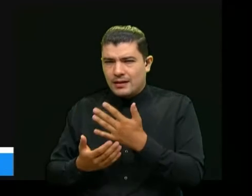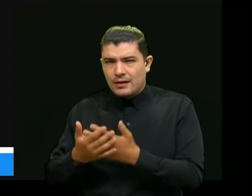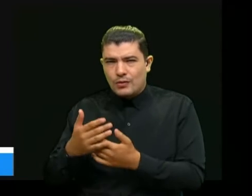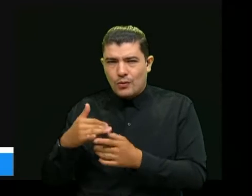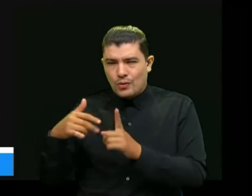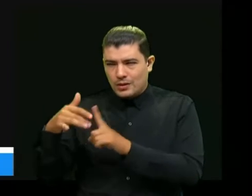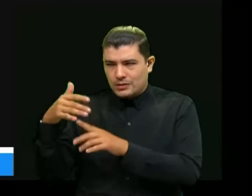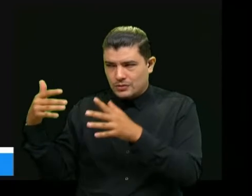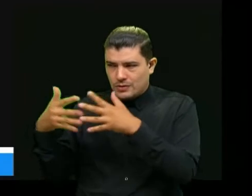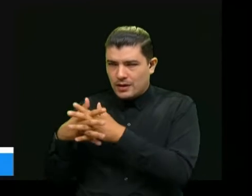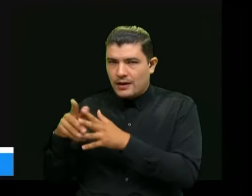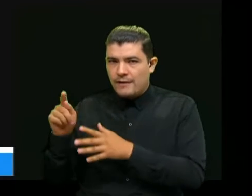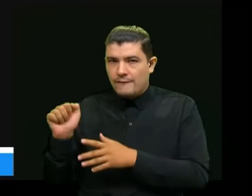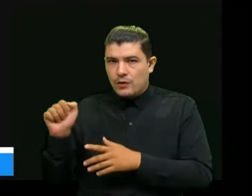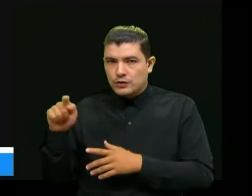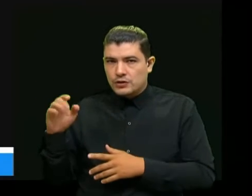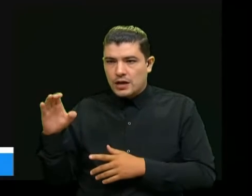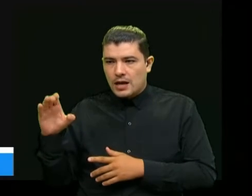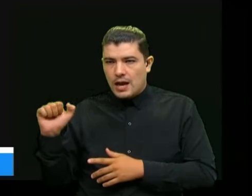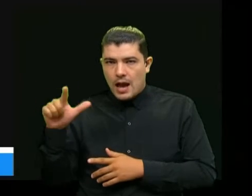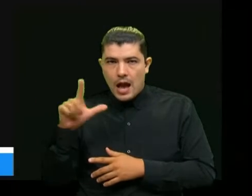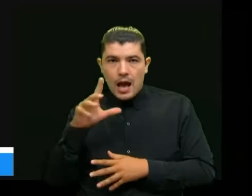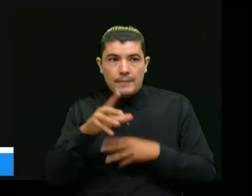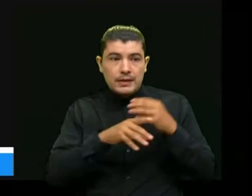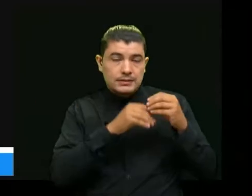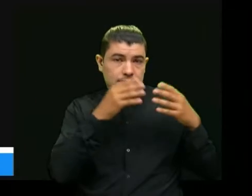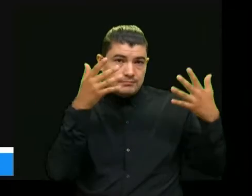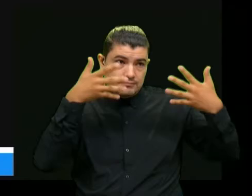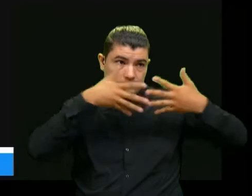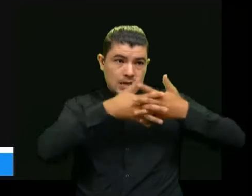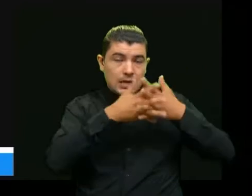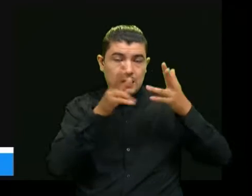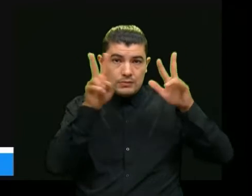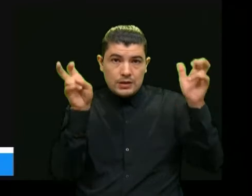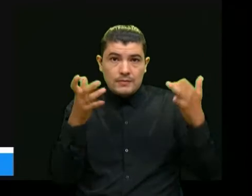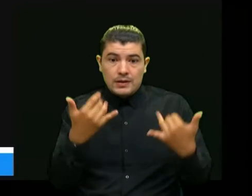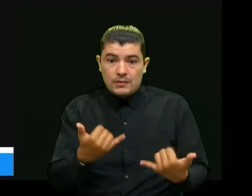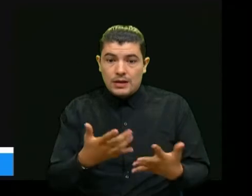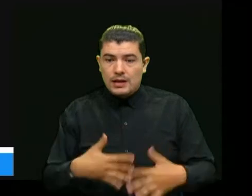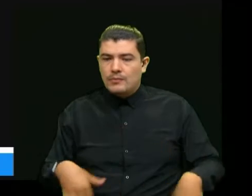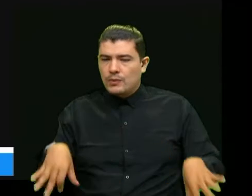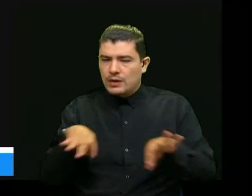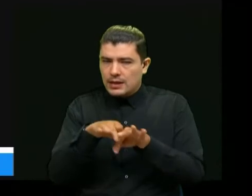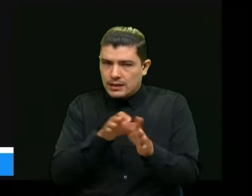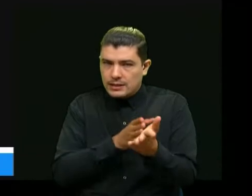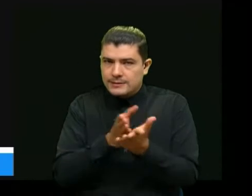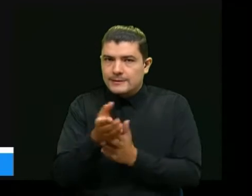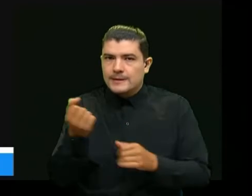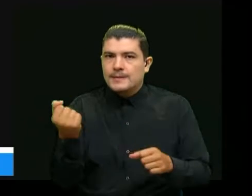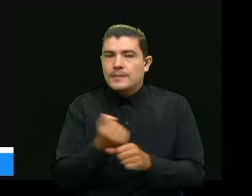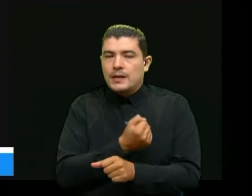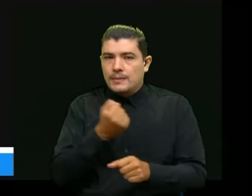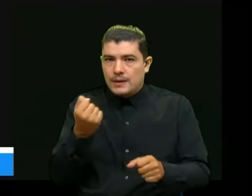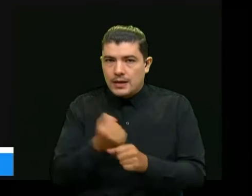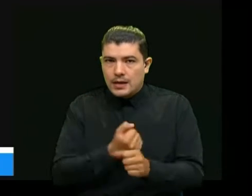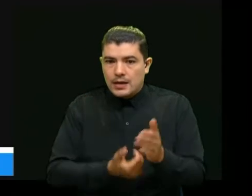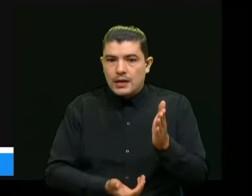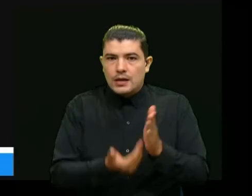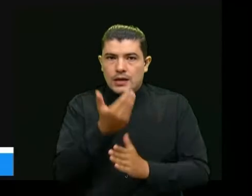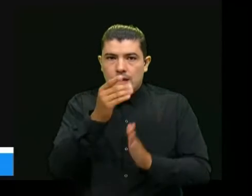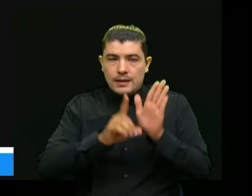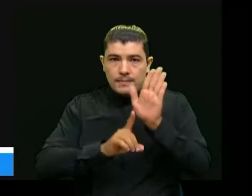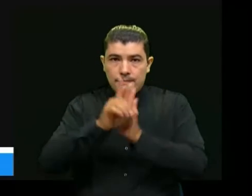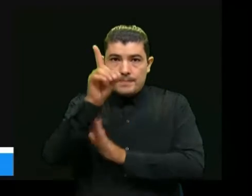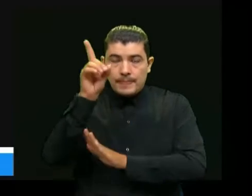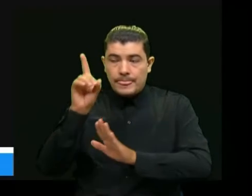aliados en el país y en el mundo es un frente en el cual debemos seguir potenciando nuevos desarrollos